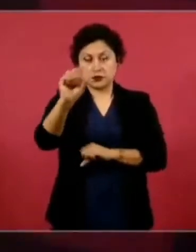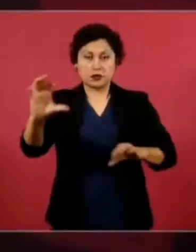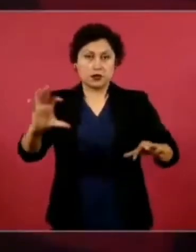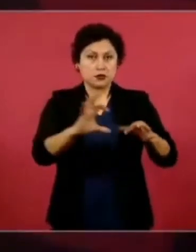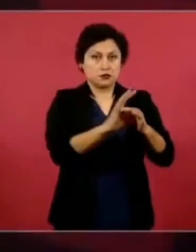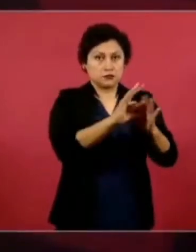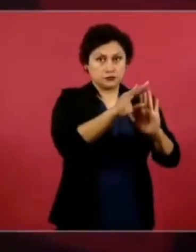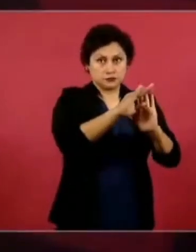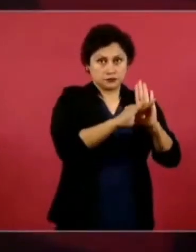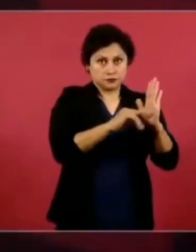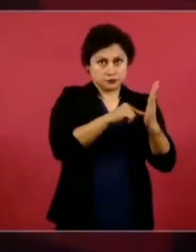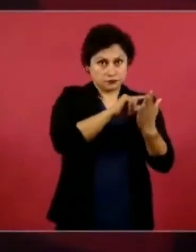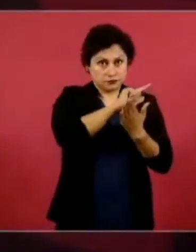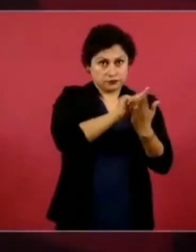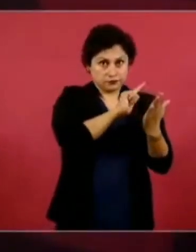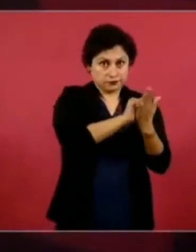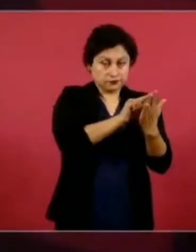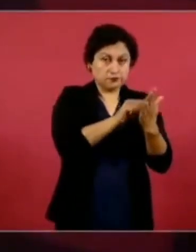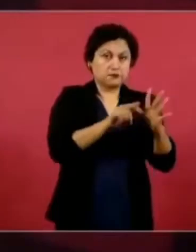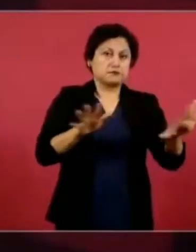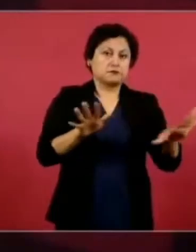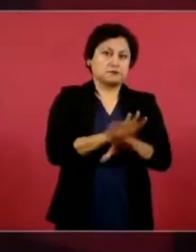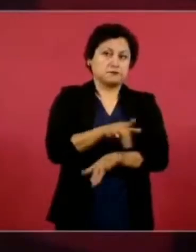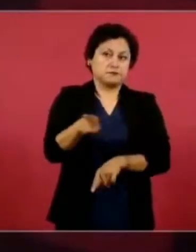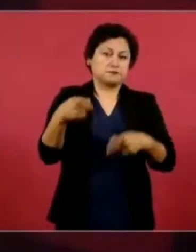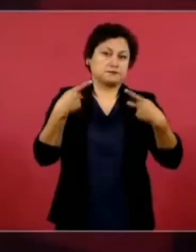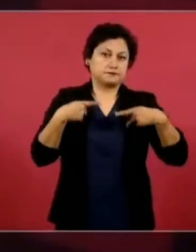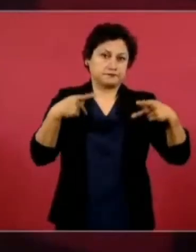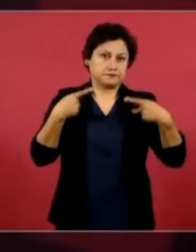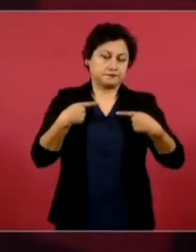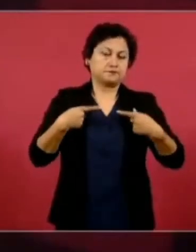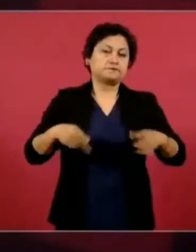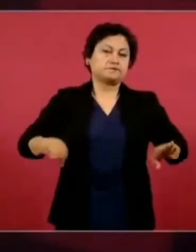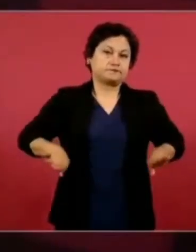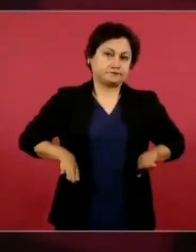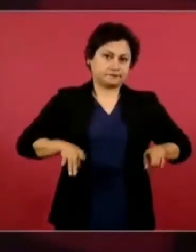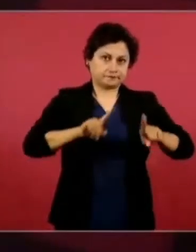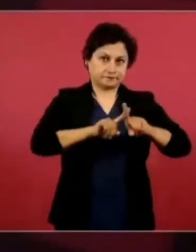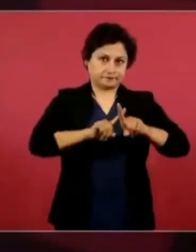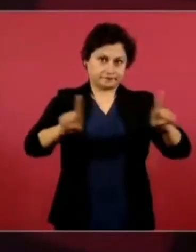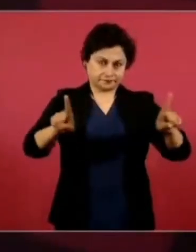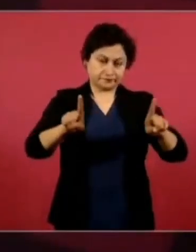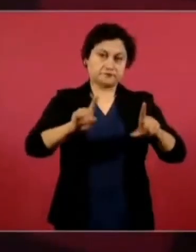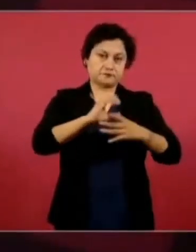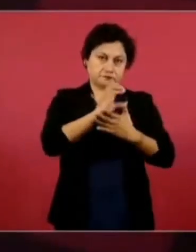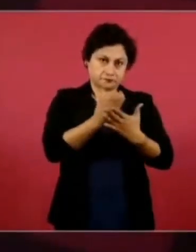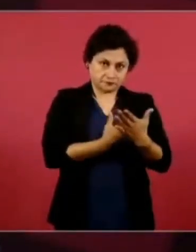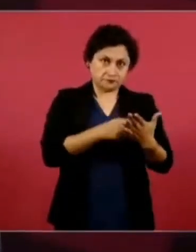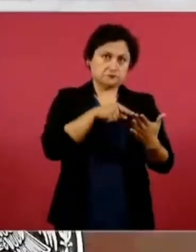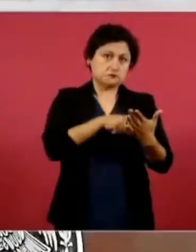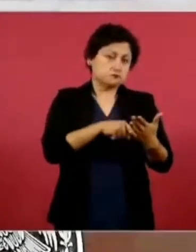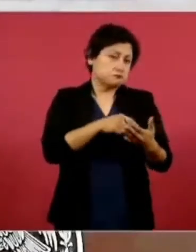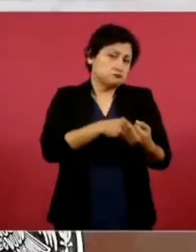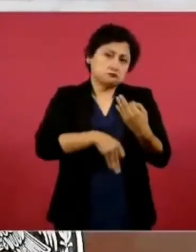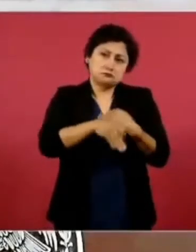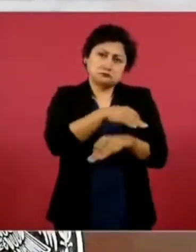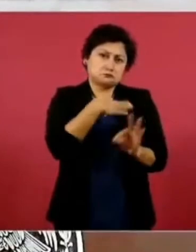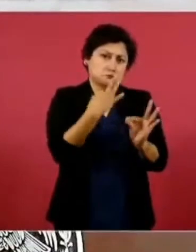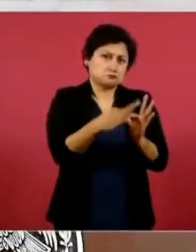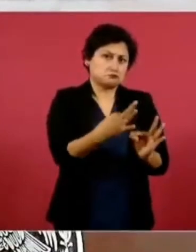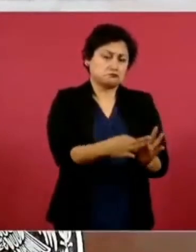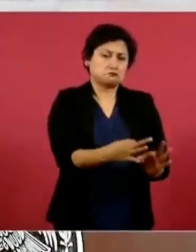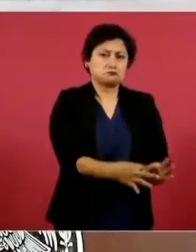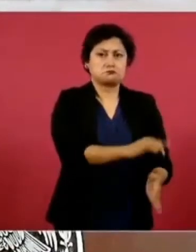digamos, de trabajadores de confianza y en ese sentido, pues bueno, se cumple ambos aspectos y en ese sentido, pues bueno, si